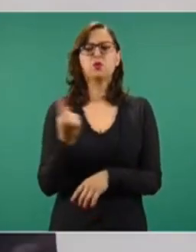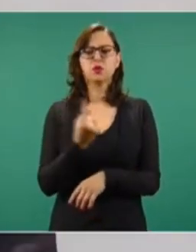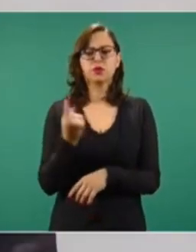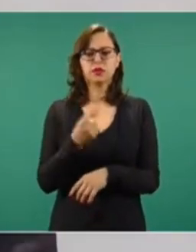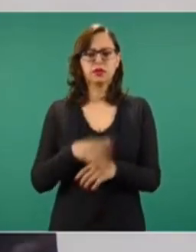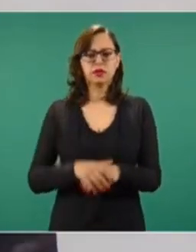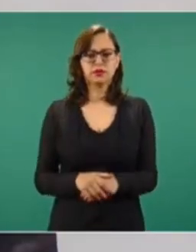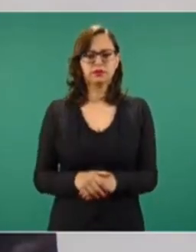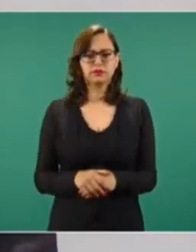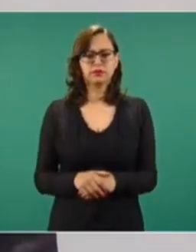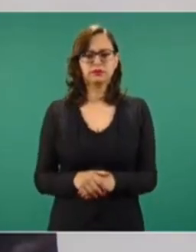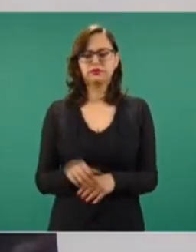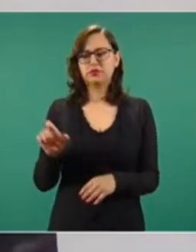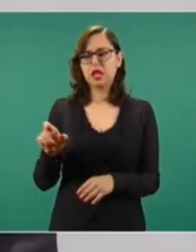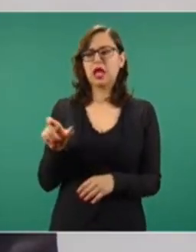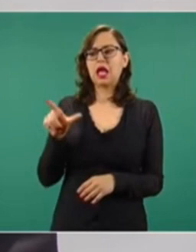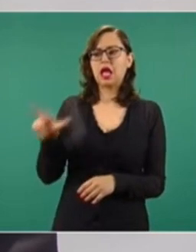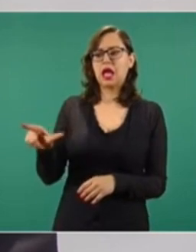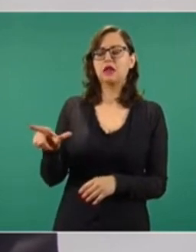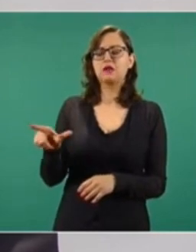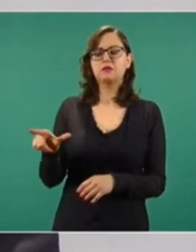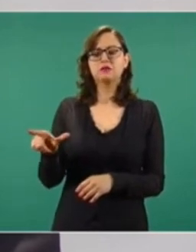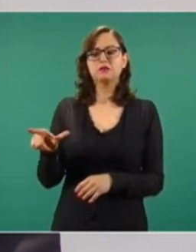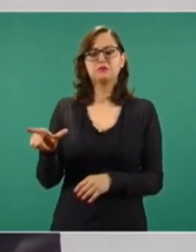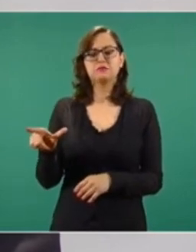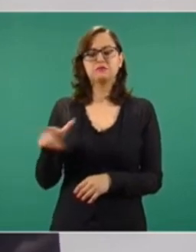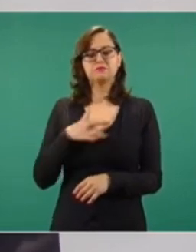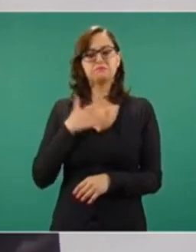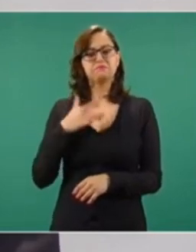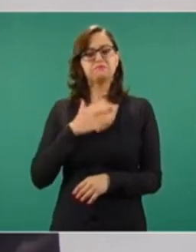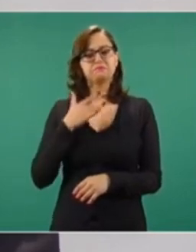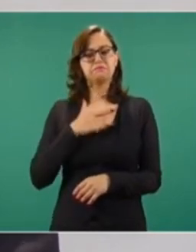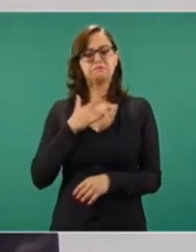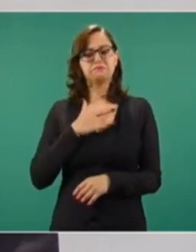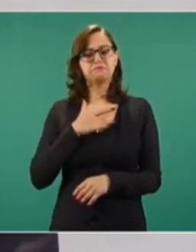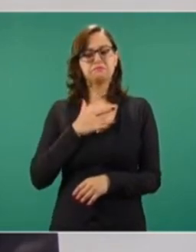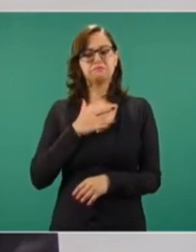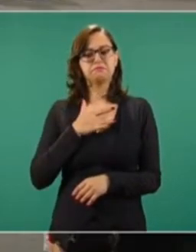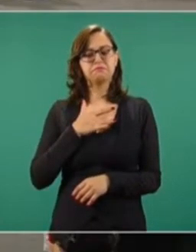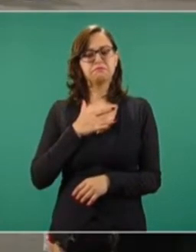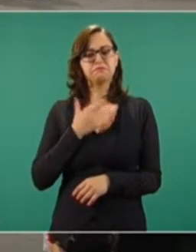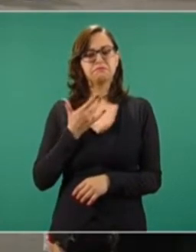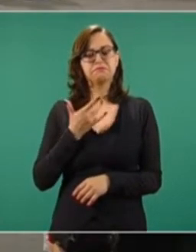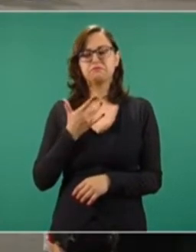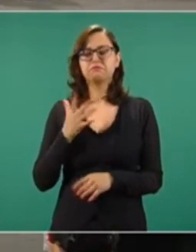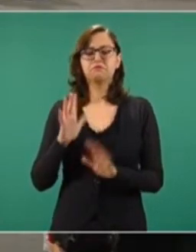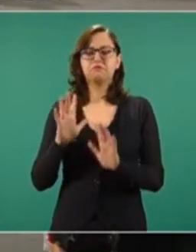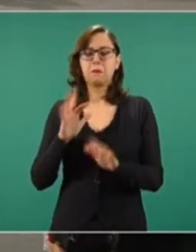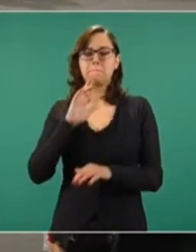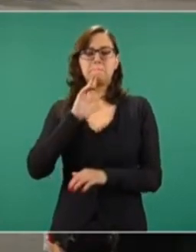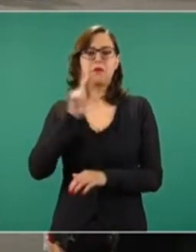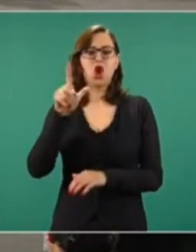reincorporarse a sus actividades como abogado.